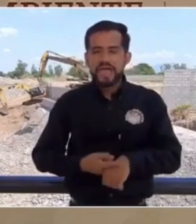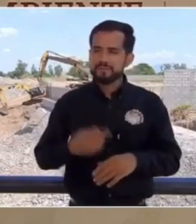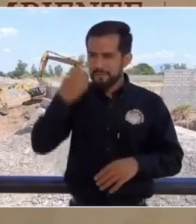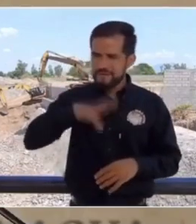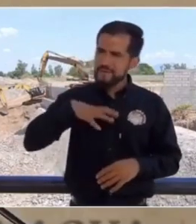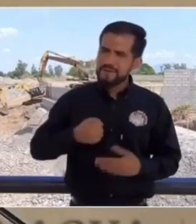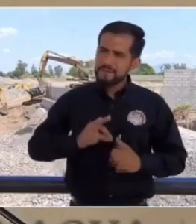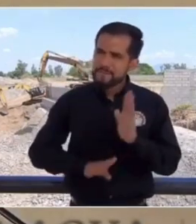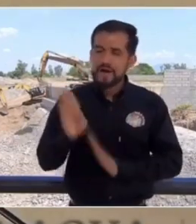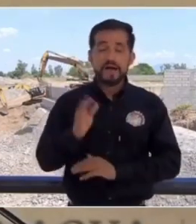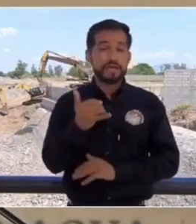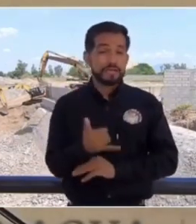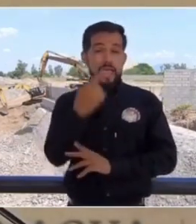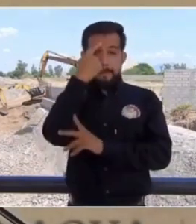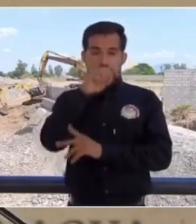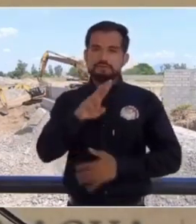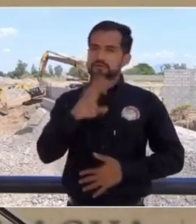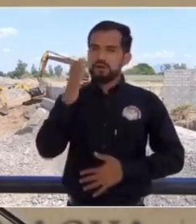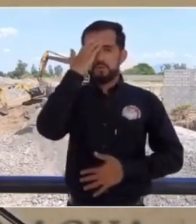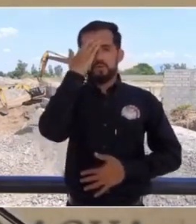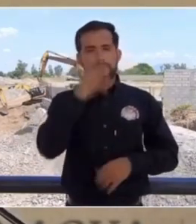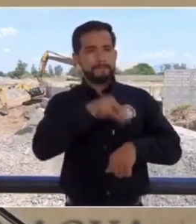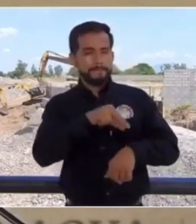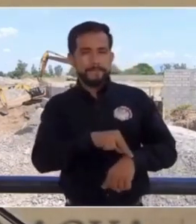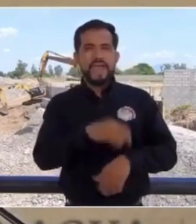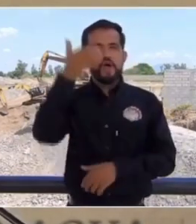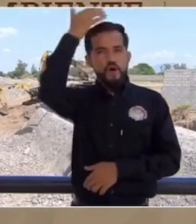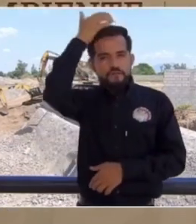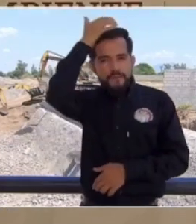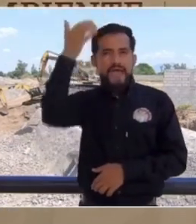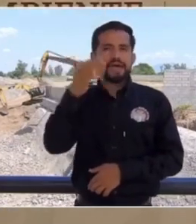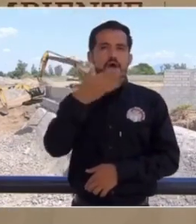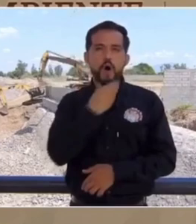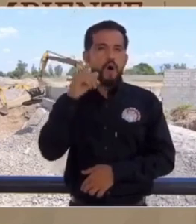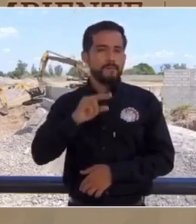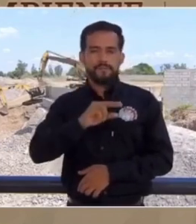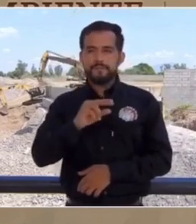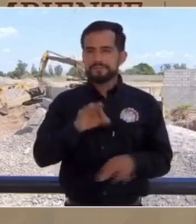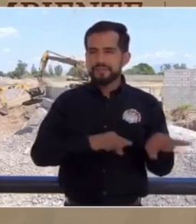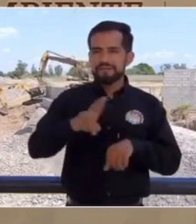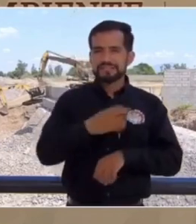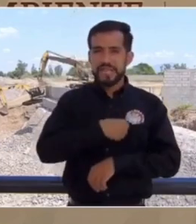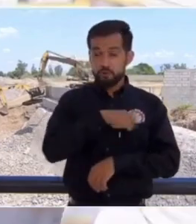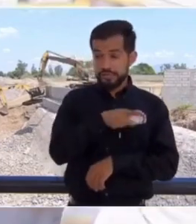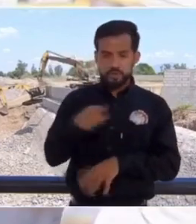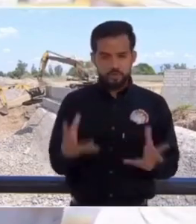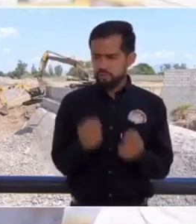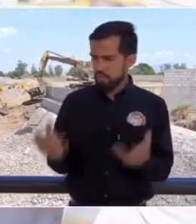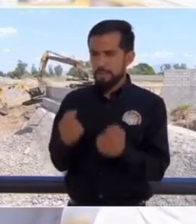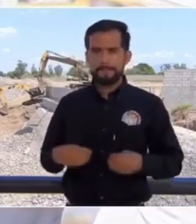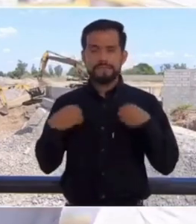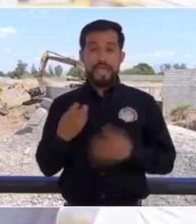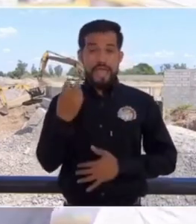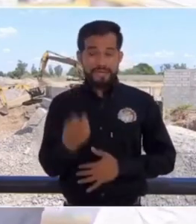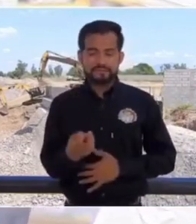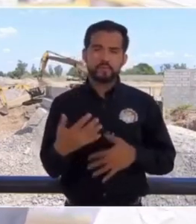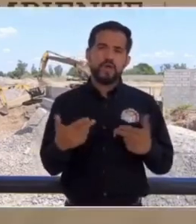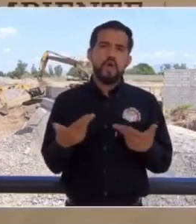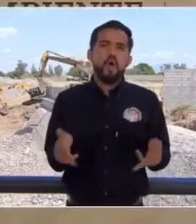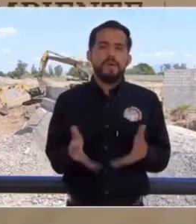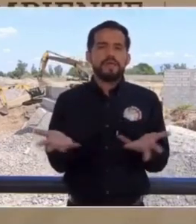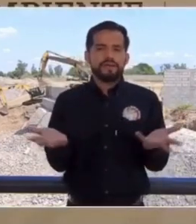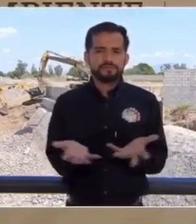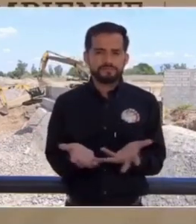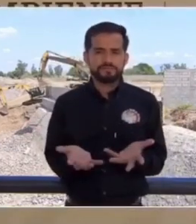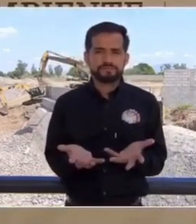salgan adelante, y también para reconocer a los médicos, a las enfermeras, a los trabajadores de la salud que están salvando vidas. Este es un homenaje